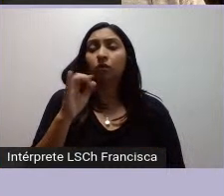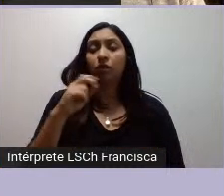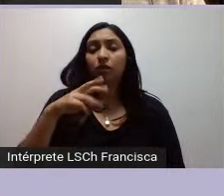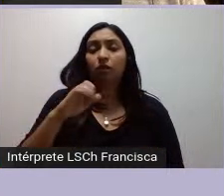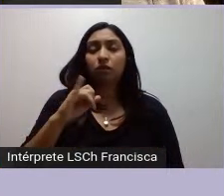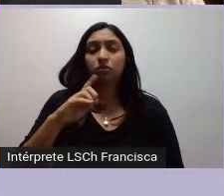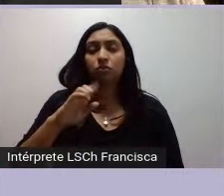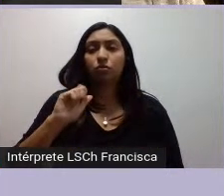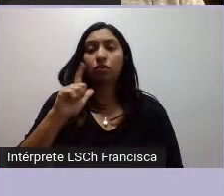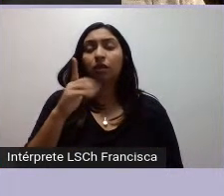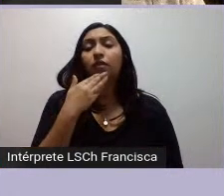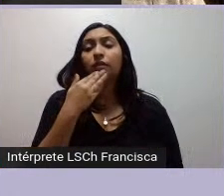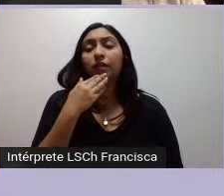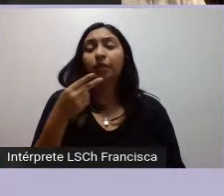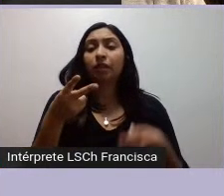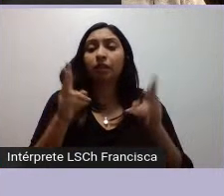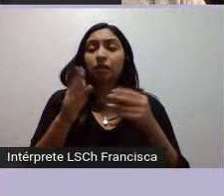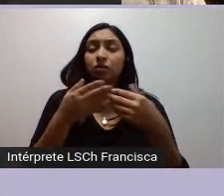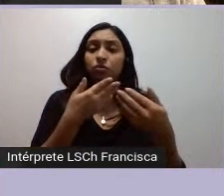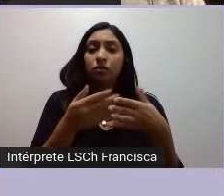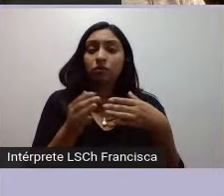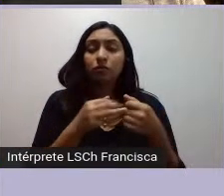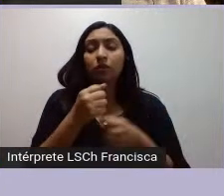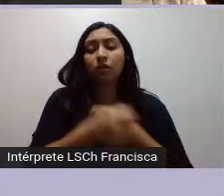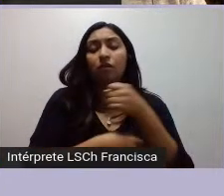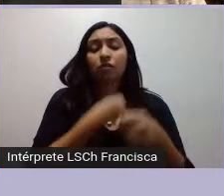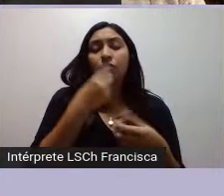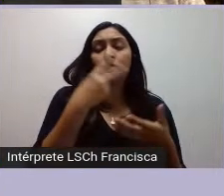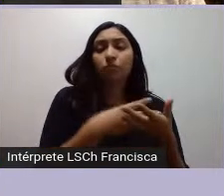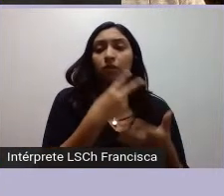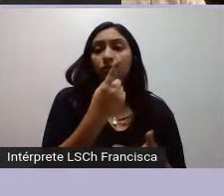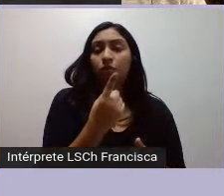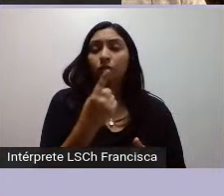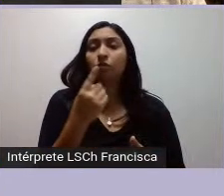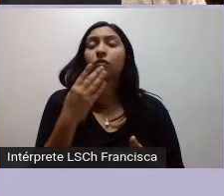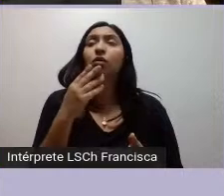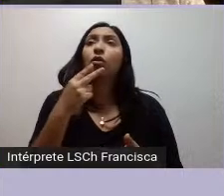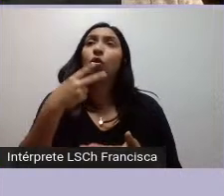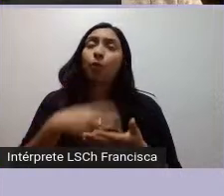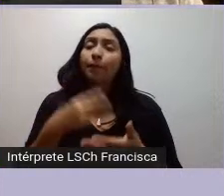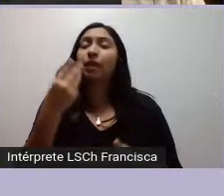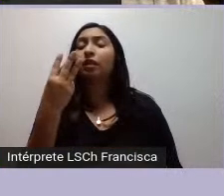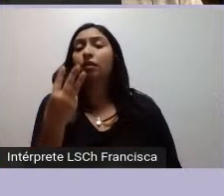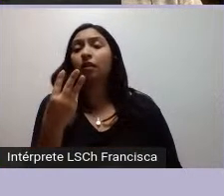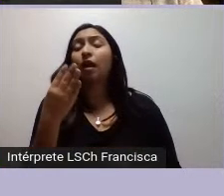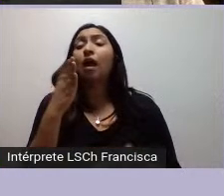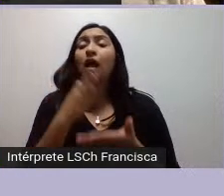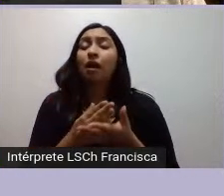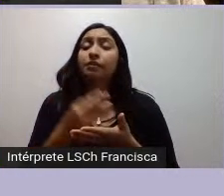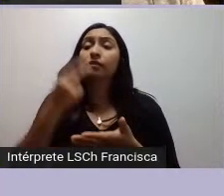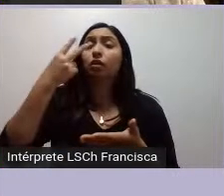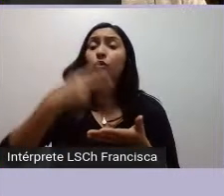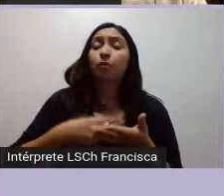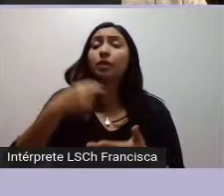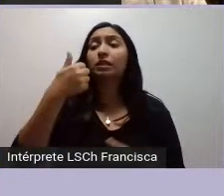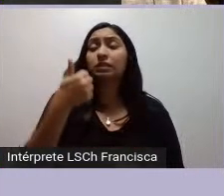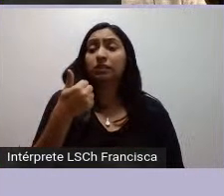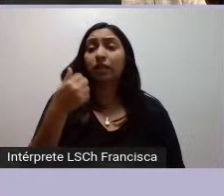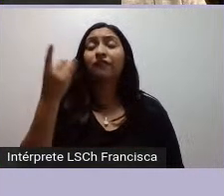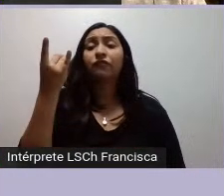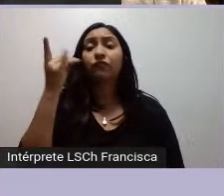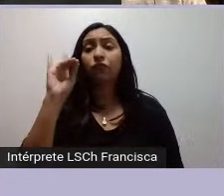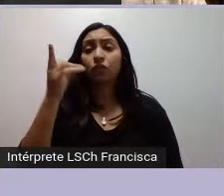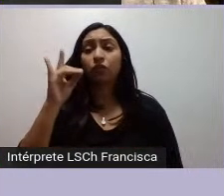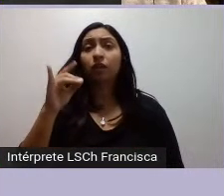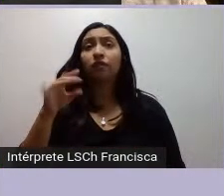sucede también en el año 2001 al 2006 o 2001 2003 y hasta el 2006 en Bolivia que el movimiento de acción al